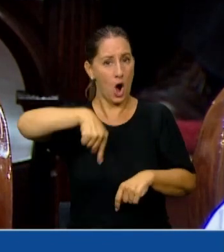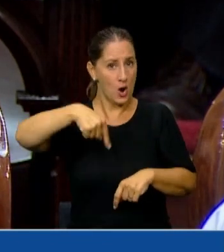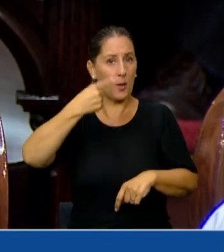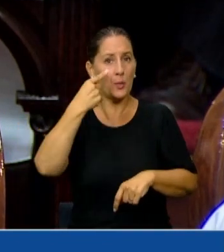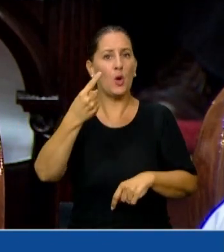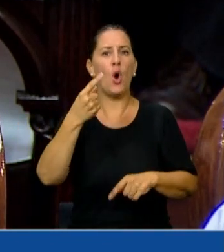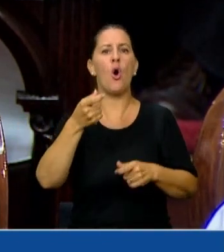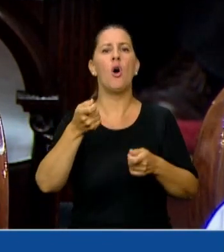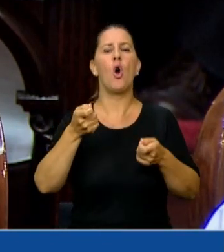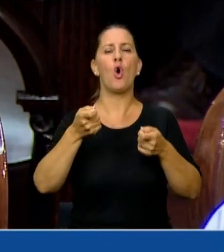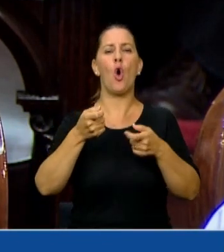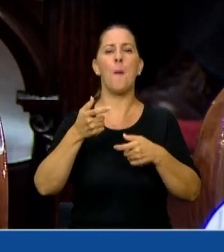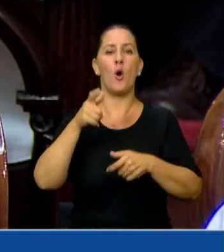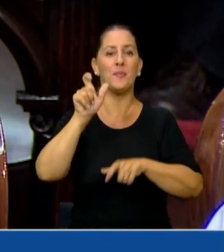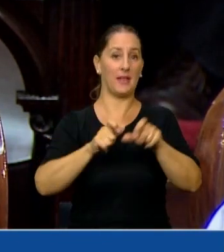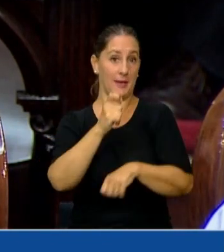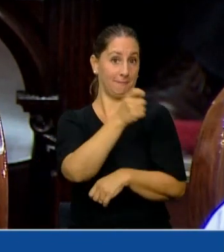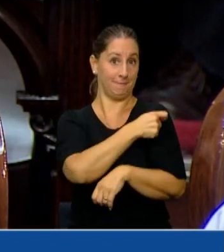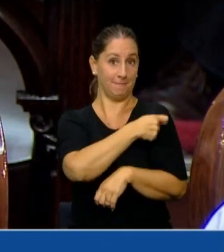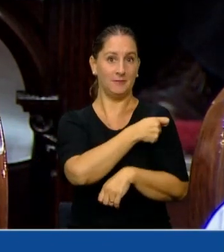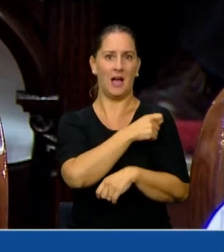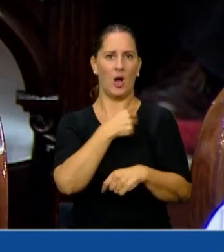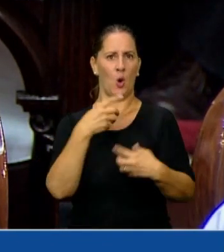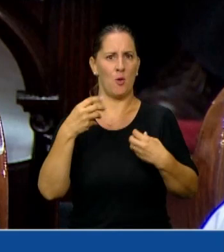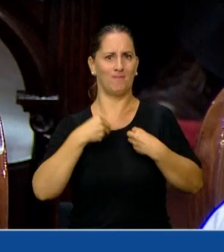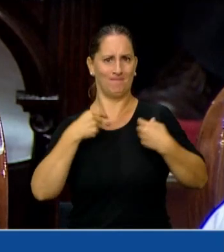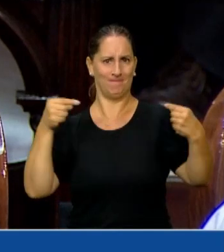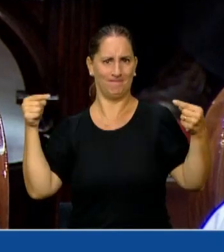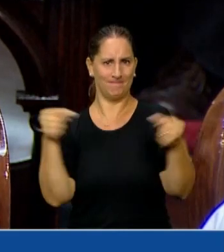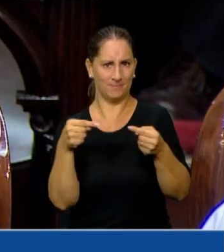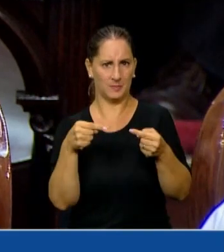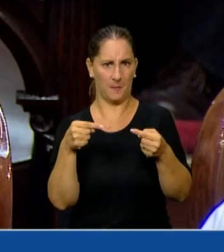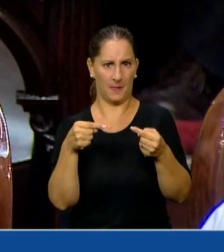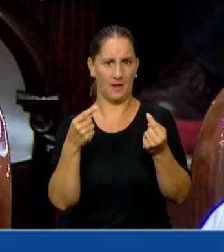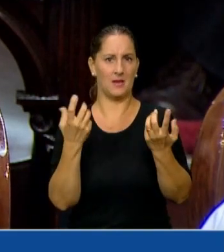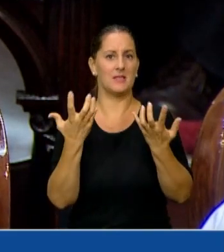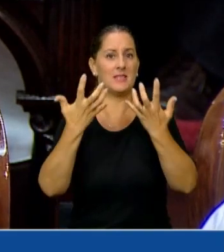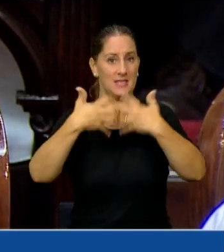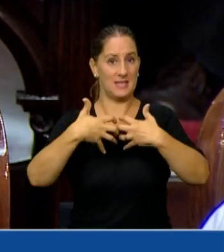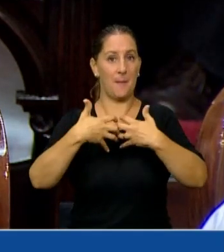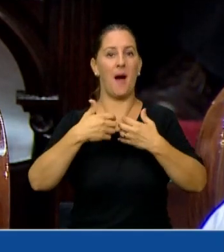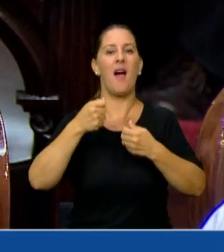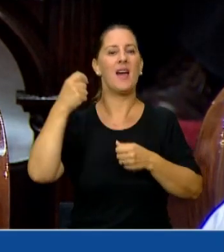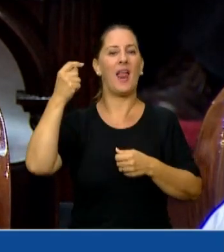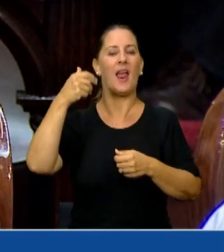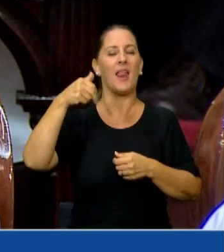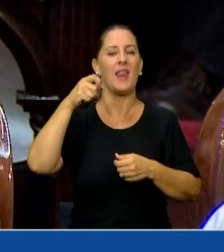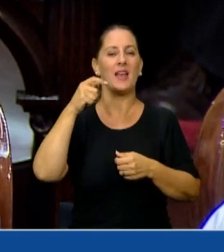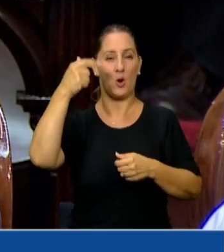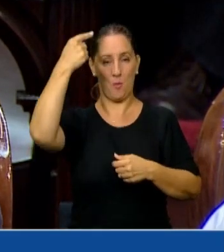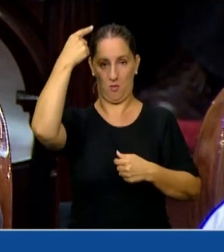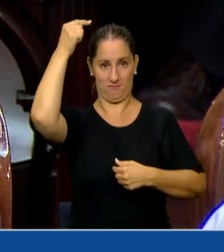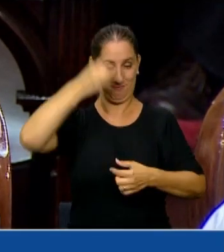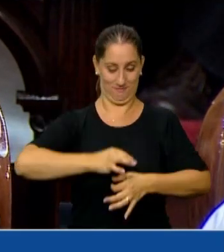de reacciones adversas que tienen que ver con eventos desmielinizantes en el sistema nervioso central, con lo